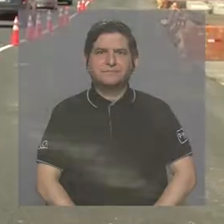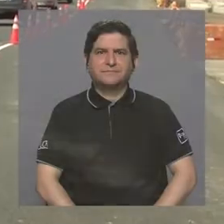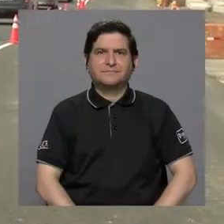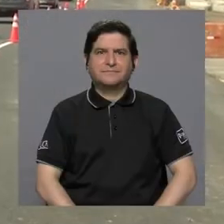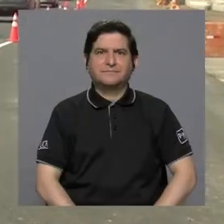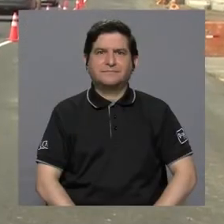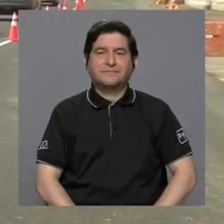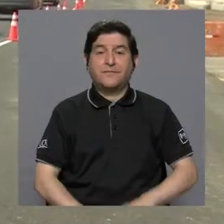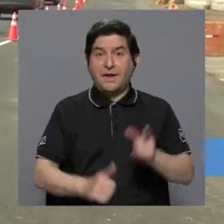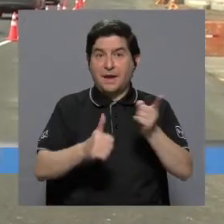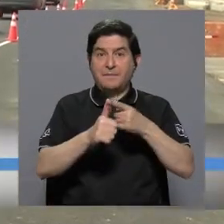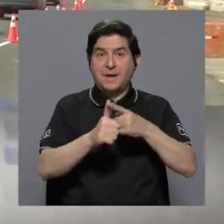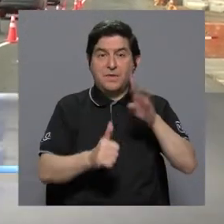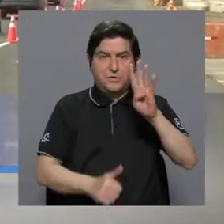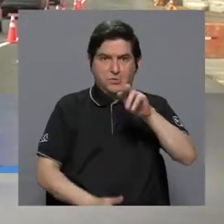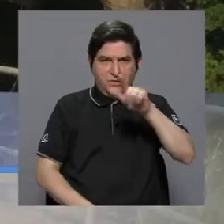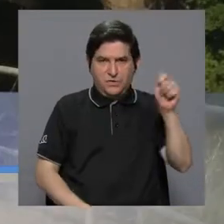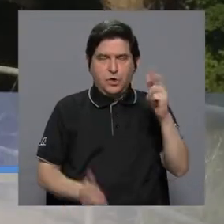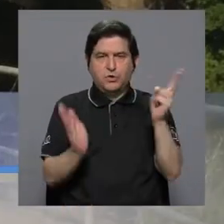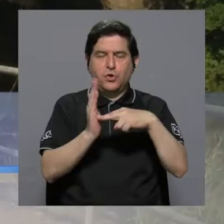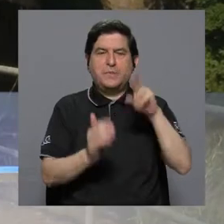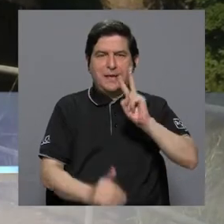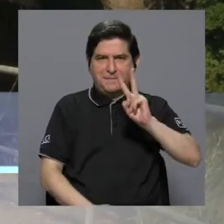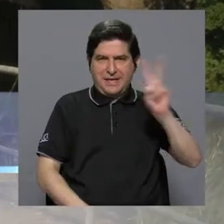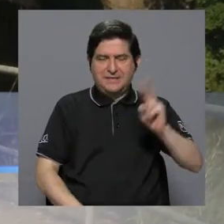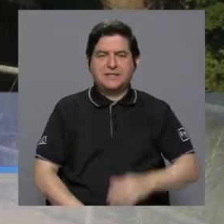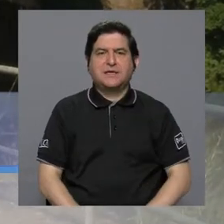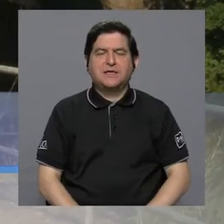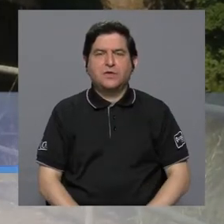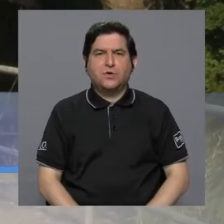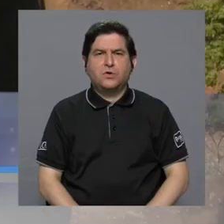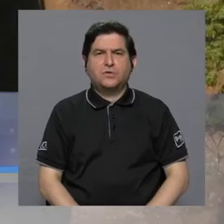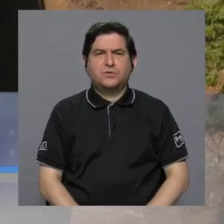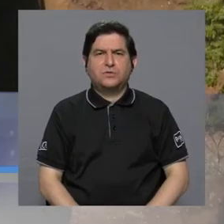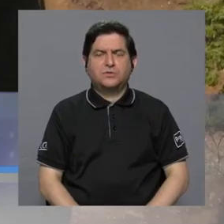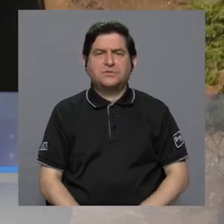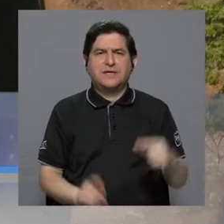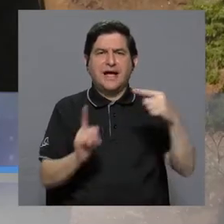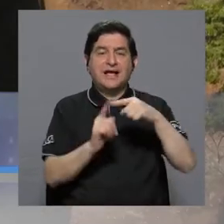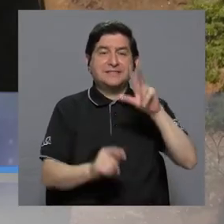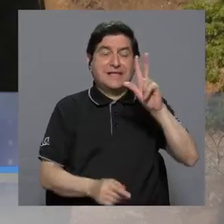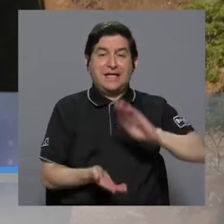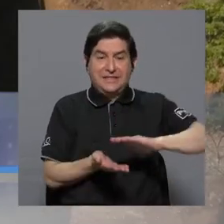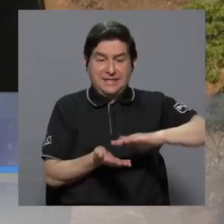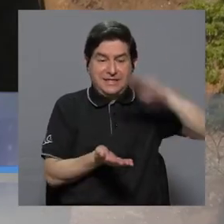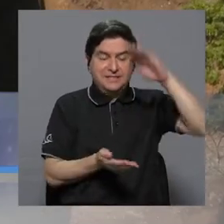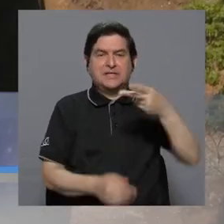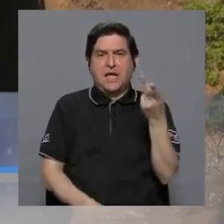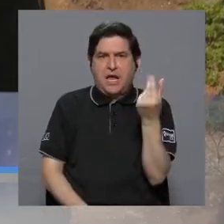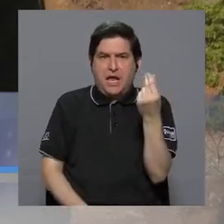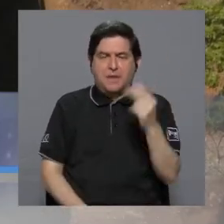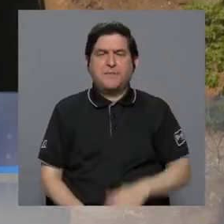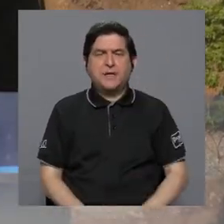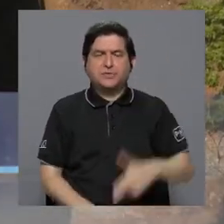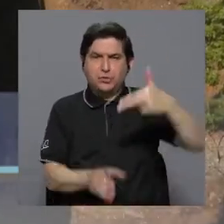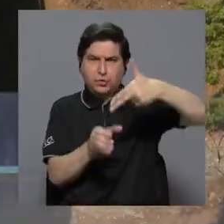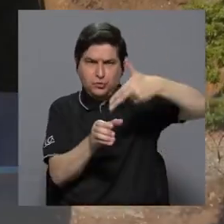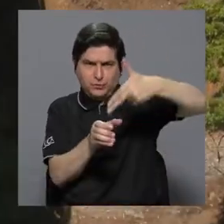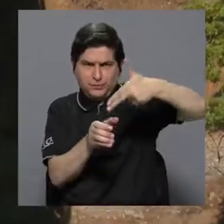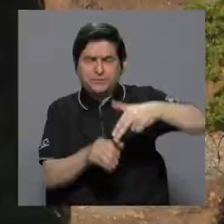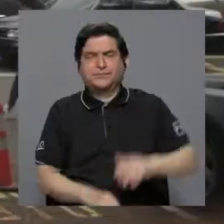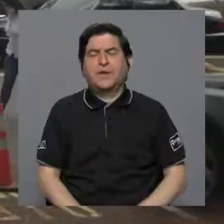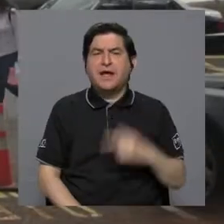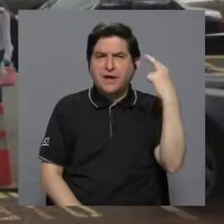El primer cuatrimestre del 2022 trajo consigo hasta tres aumentos en los precios de los combustibles